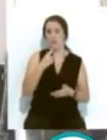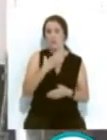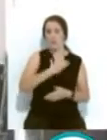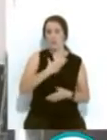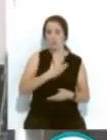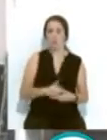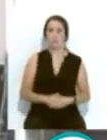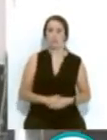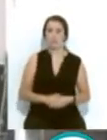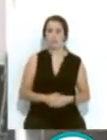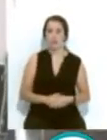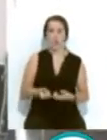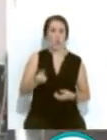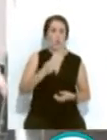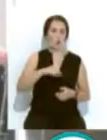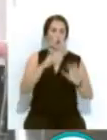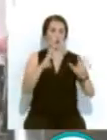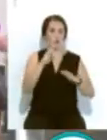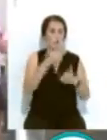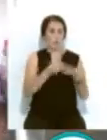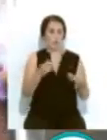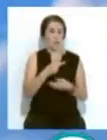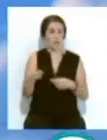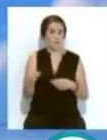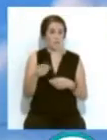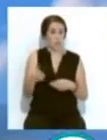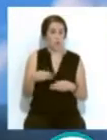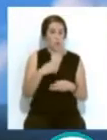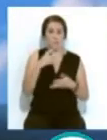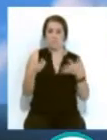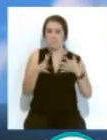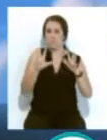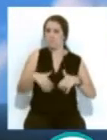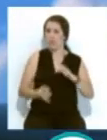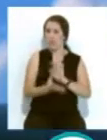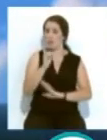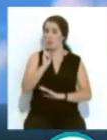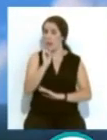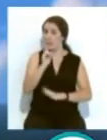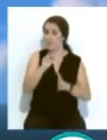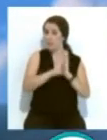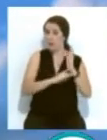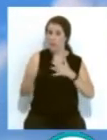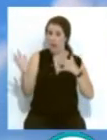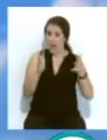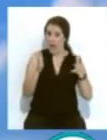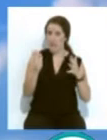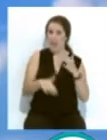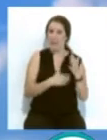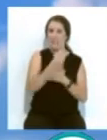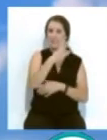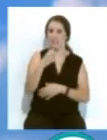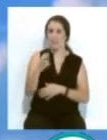ayuntamientos. Los 2,8 millones de euros dedicados a Cádiz Capital... ...pueden llegar a crear solo el programa Aire hasta